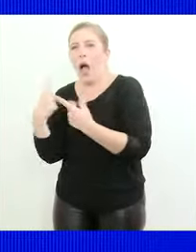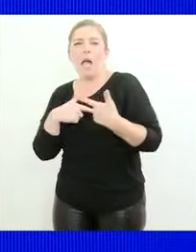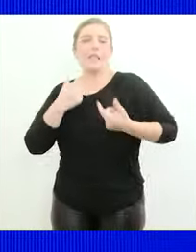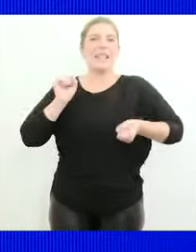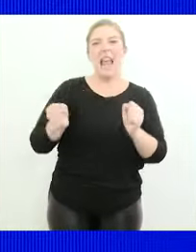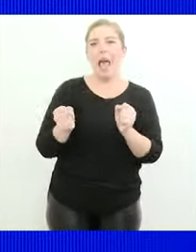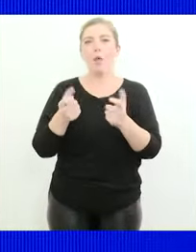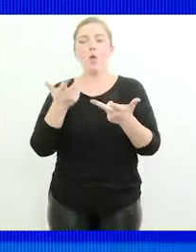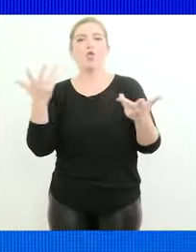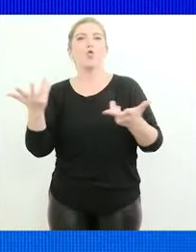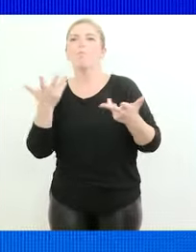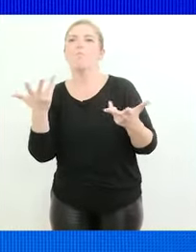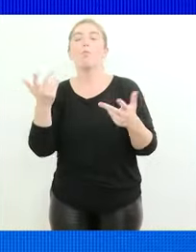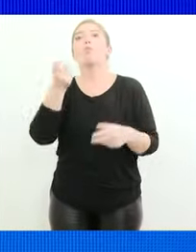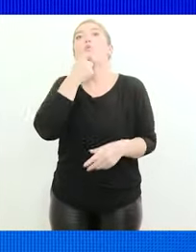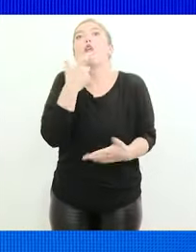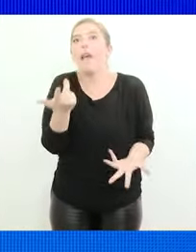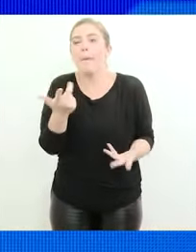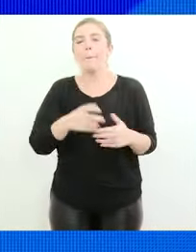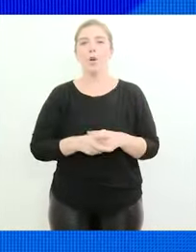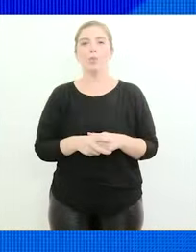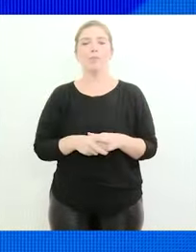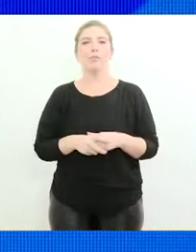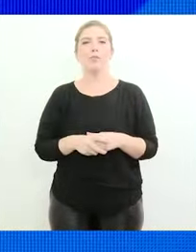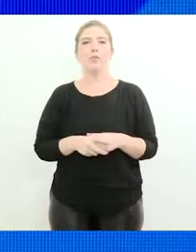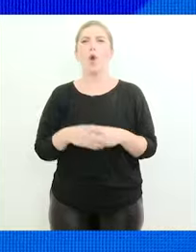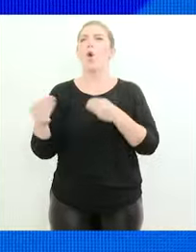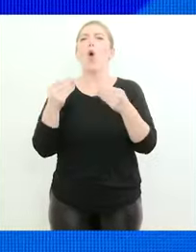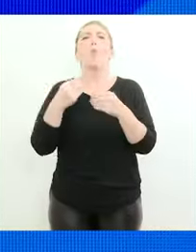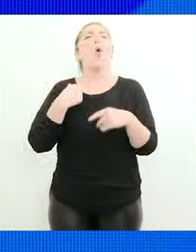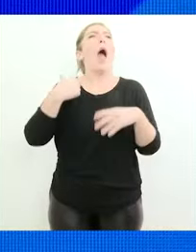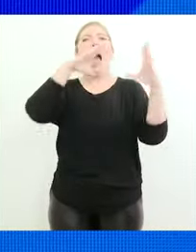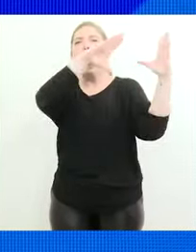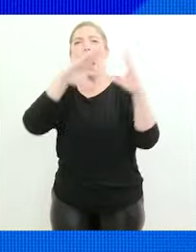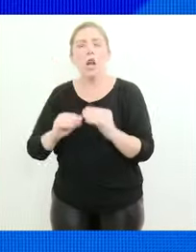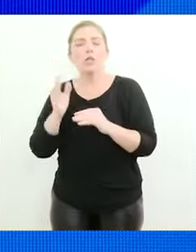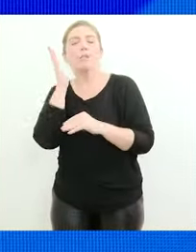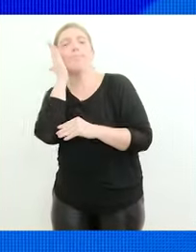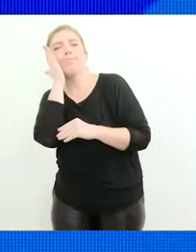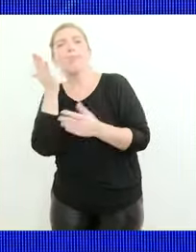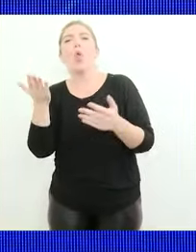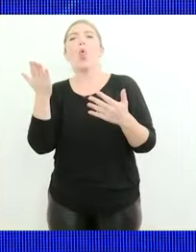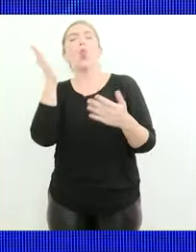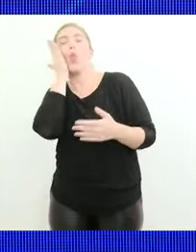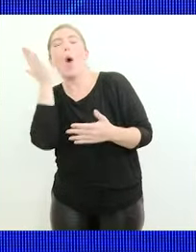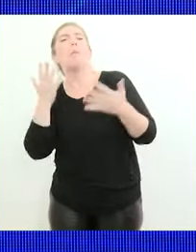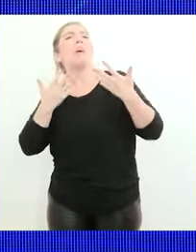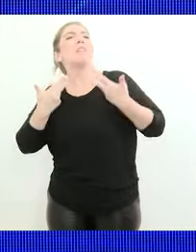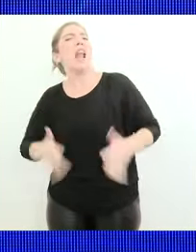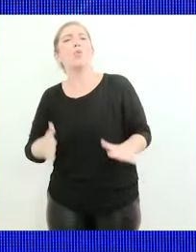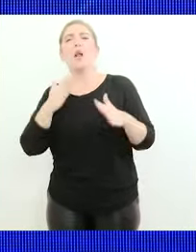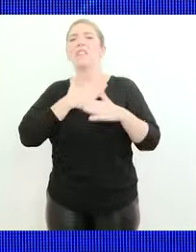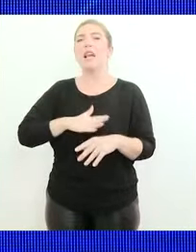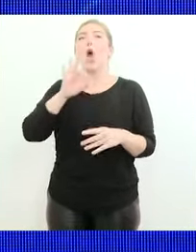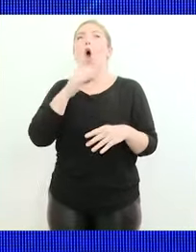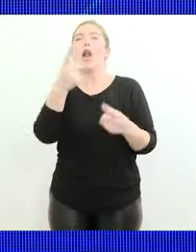tantos nervios. Y, por ejemplo, ¿cómo hace para dormir a la noche? ¿Si duerme de manera natural o no? ¿Si